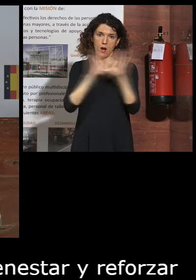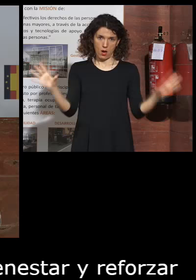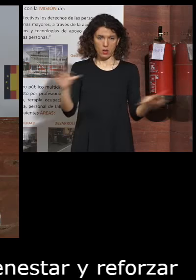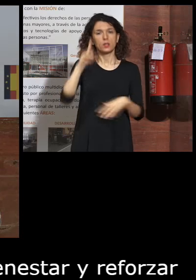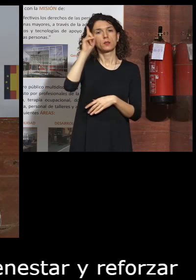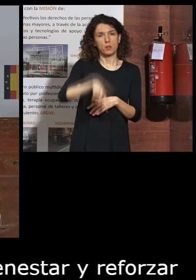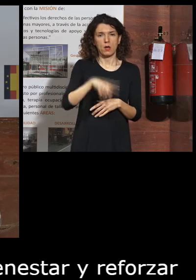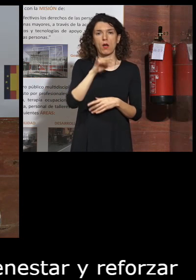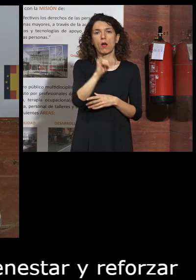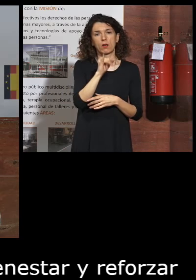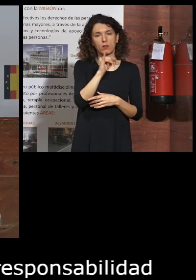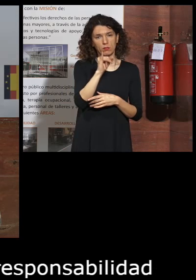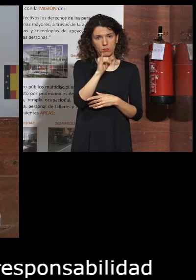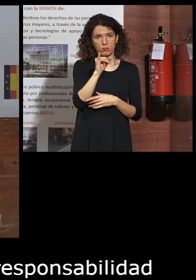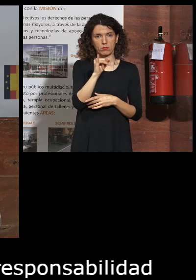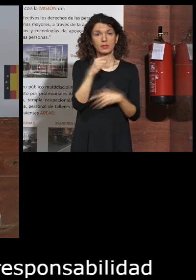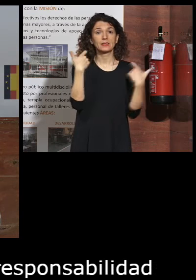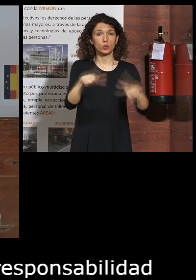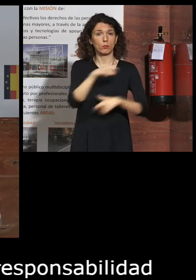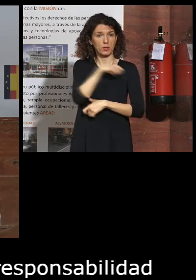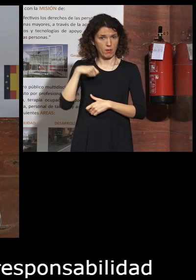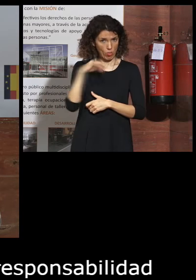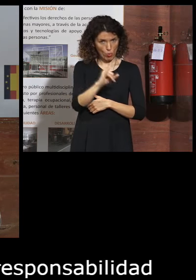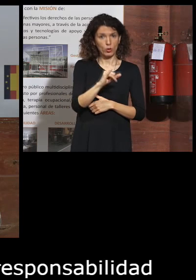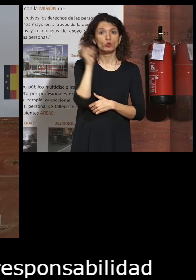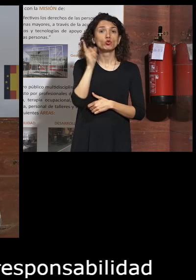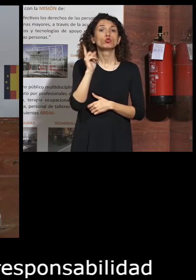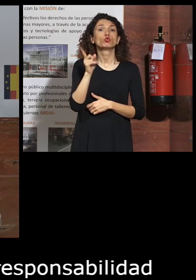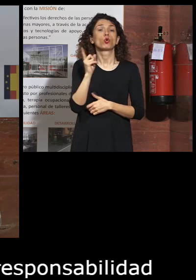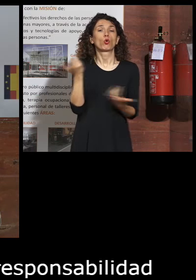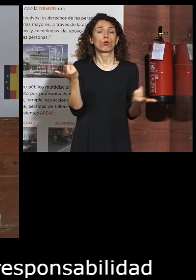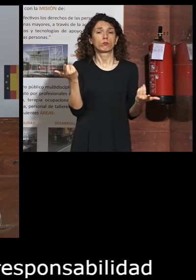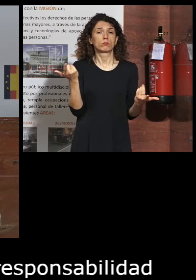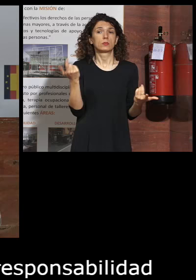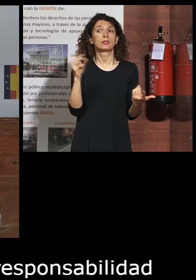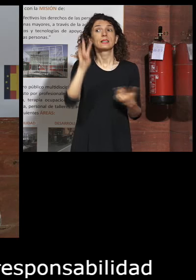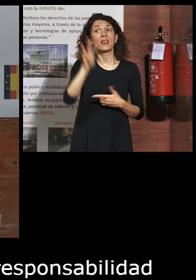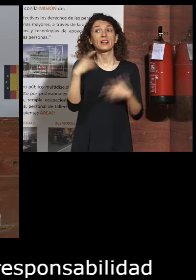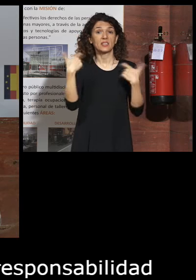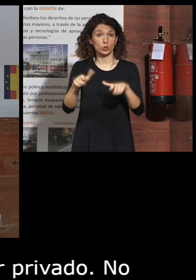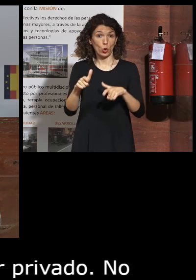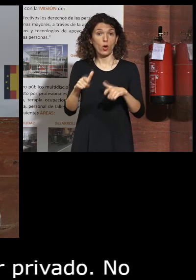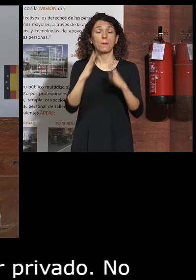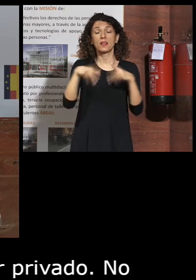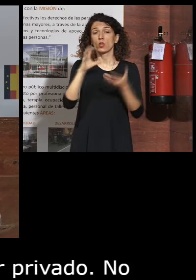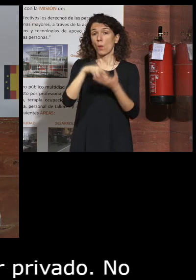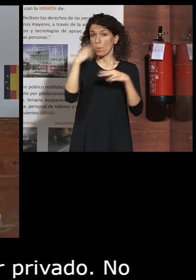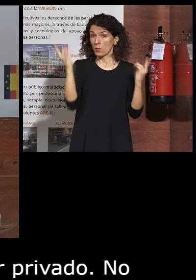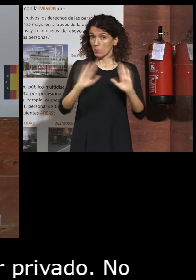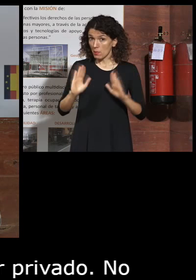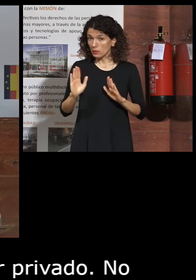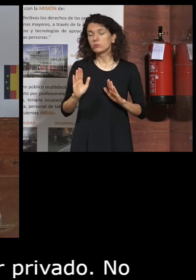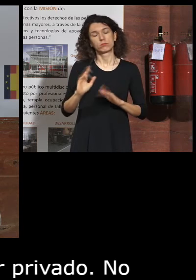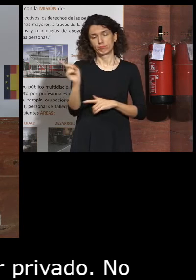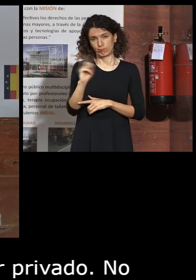también tenemos en el sector privado no simplemente en el tercer sector o en la administración pública así